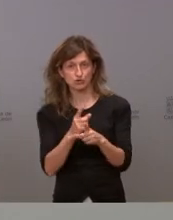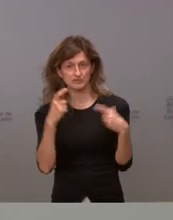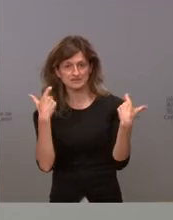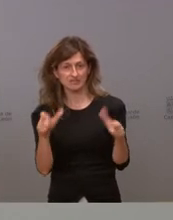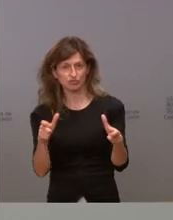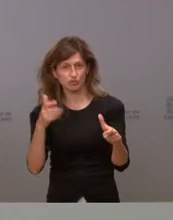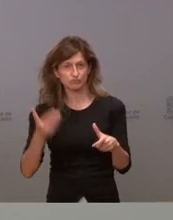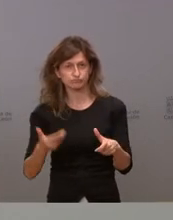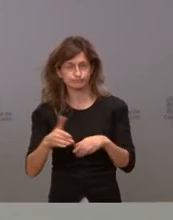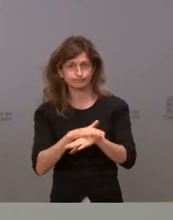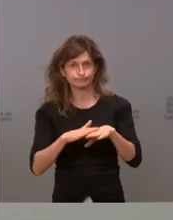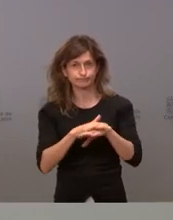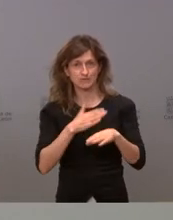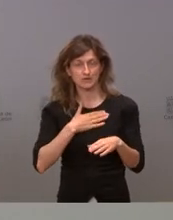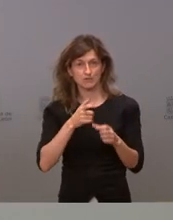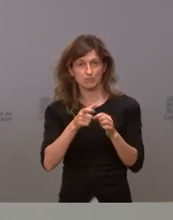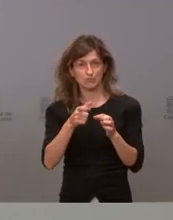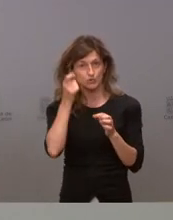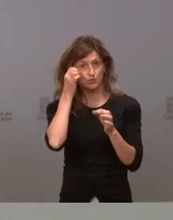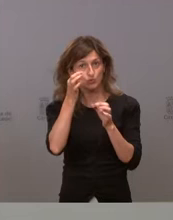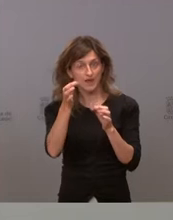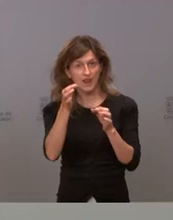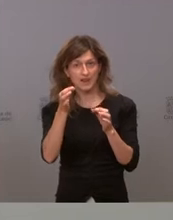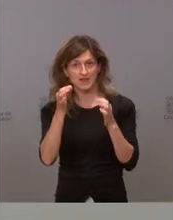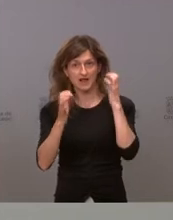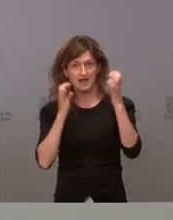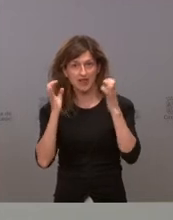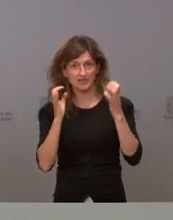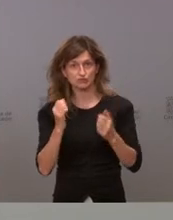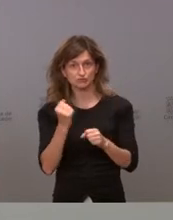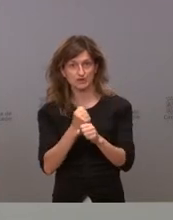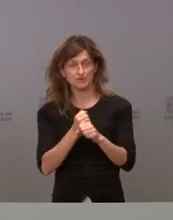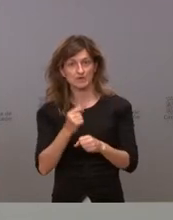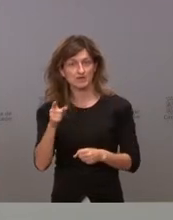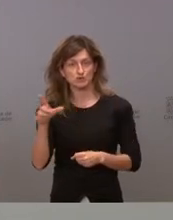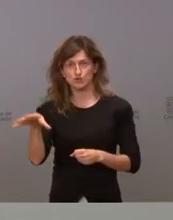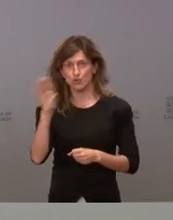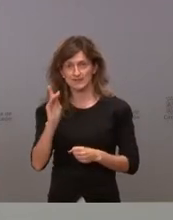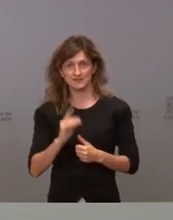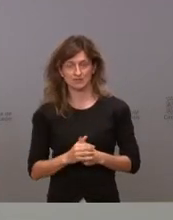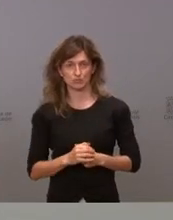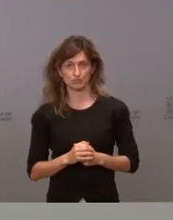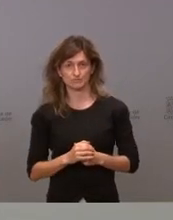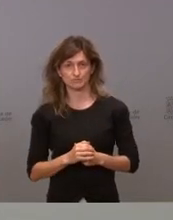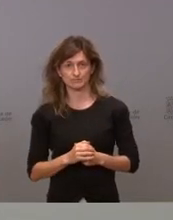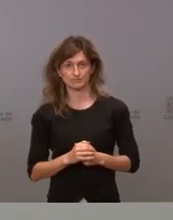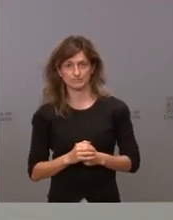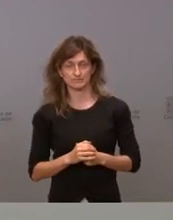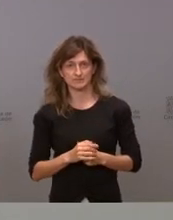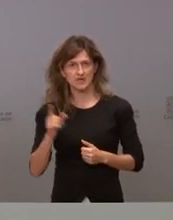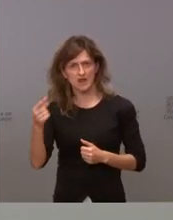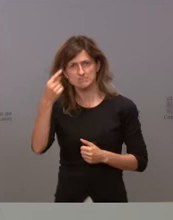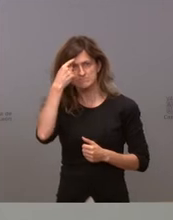esencial de nuestro mundo rural como son nuestros ganaderos es completamente incomprensible no sé qué